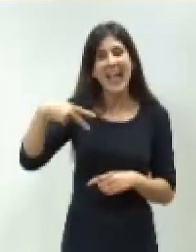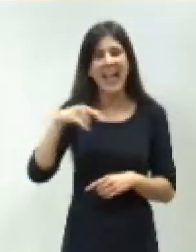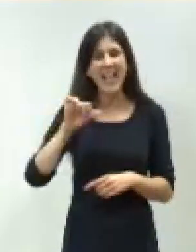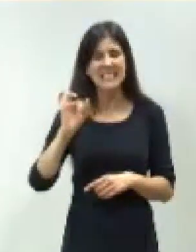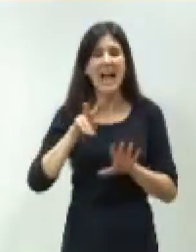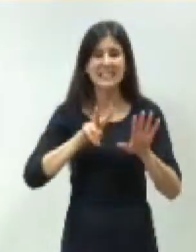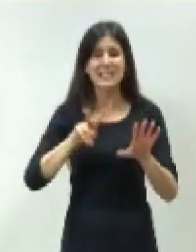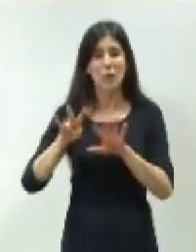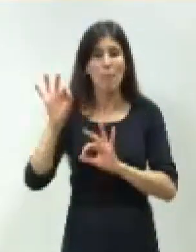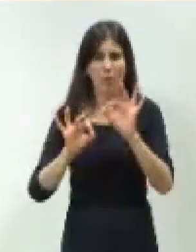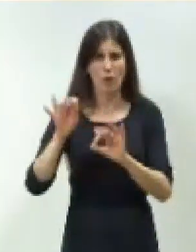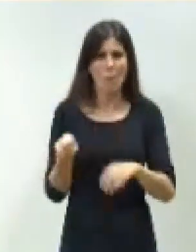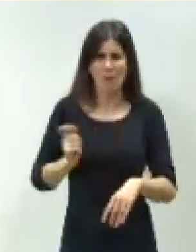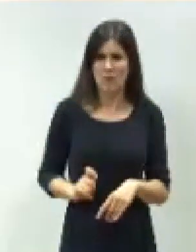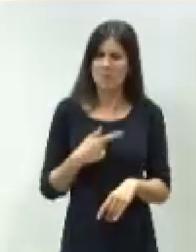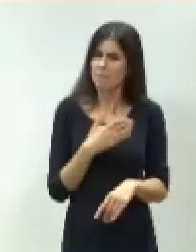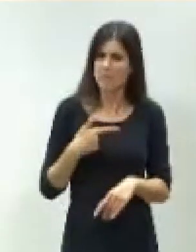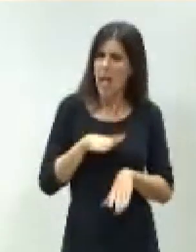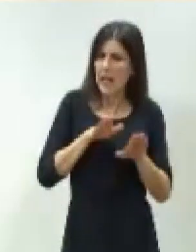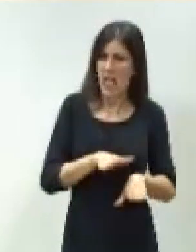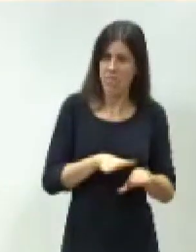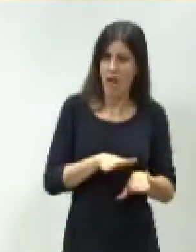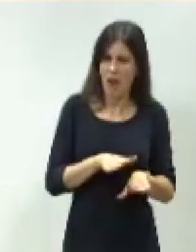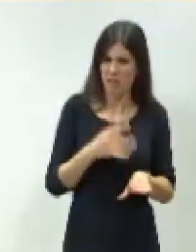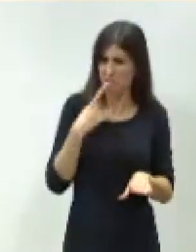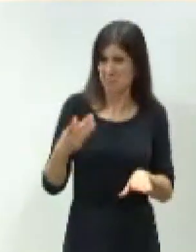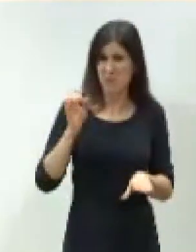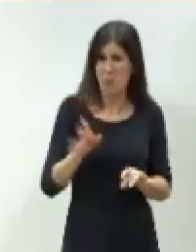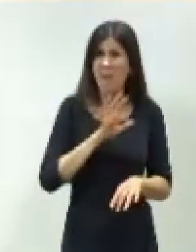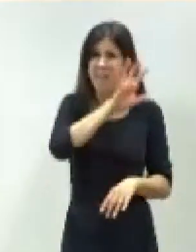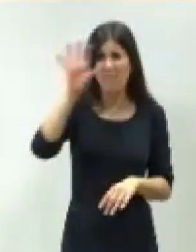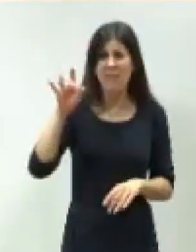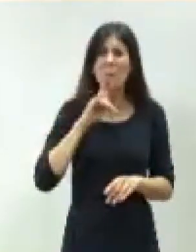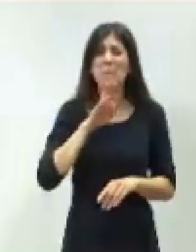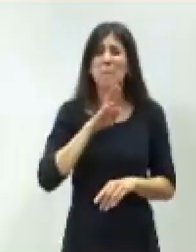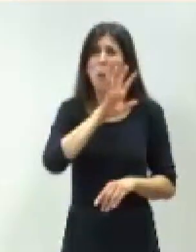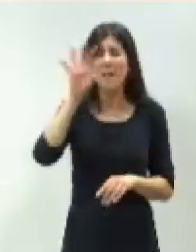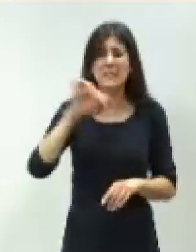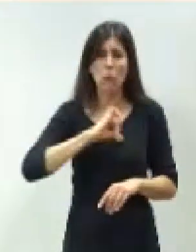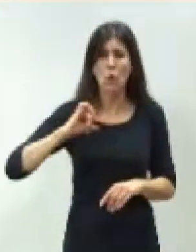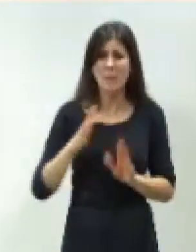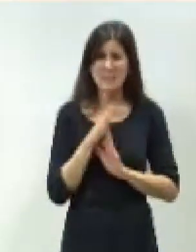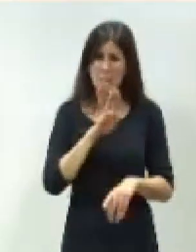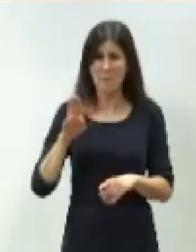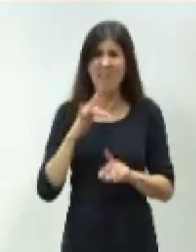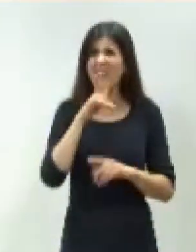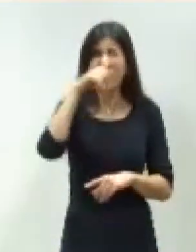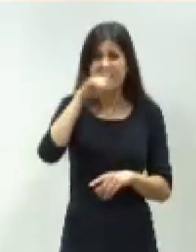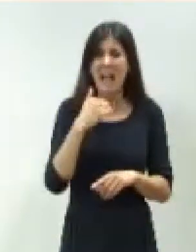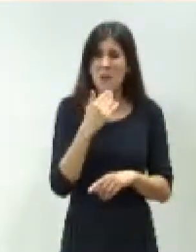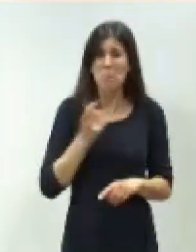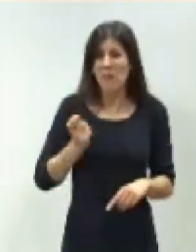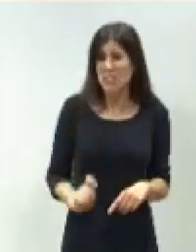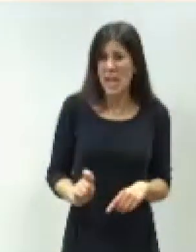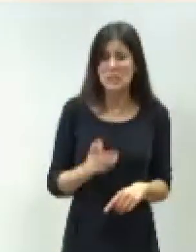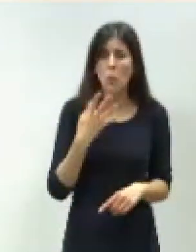% de profesionales que han decidido quedarse. ¿Puede decir usted lo mismo de las comunidades del Partido Popular, donde hay comunidades donde no se ha quedado ni el 40% de los